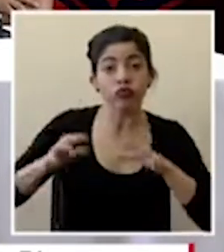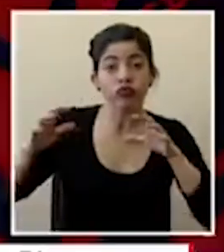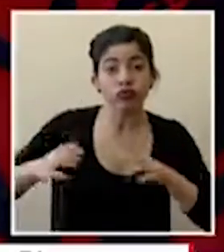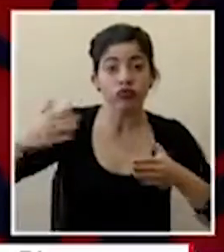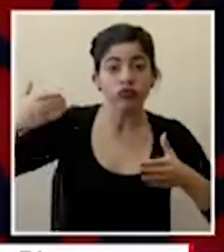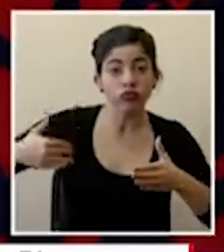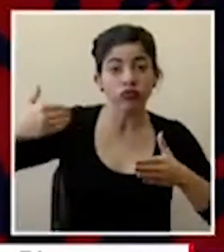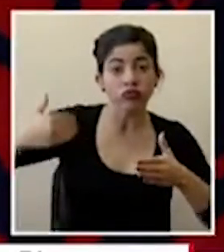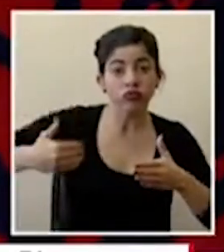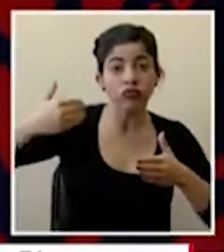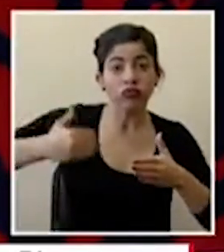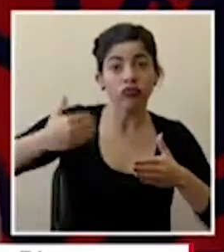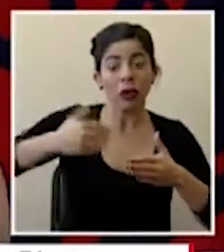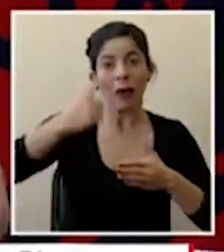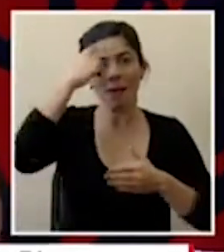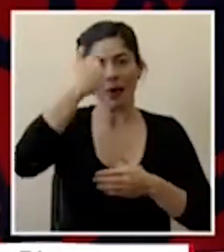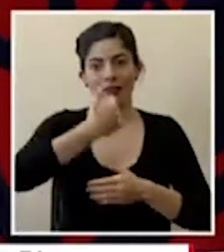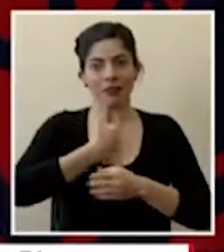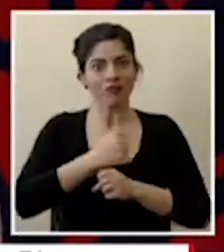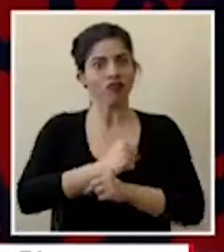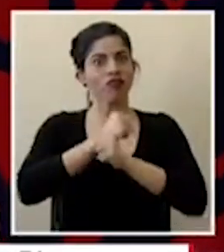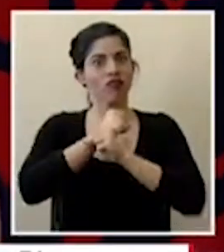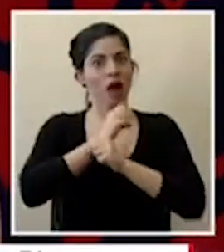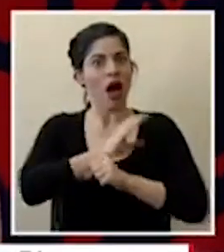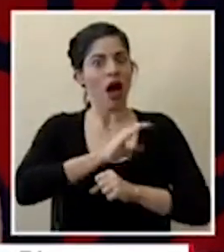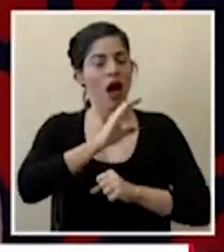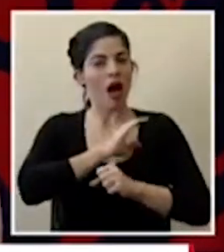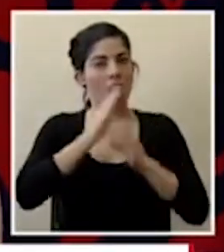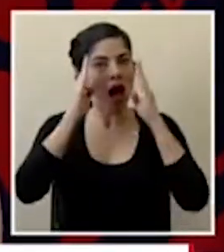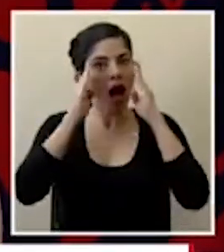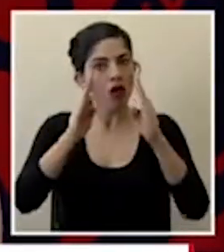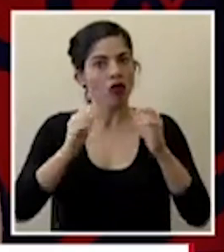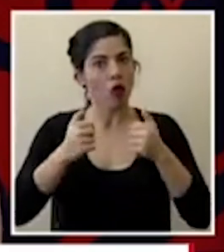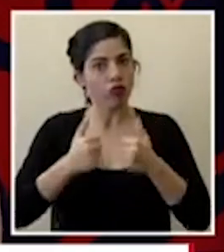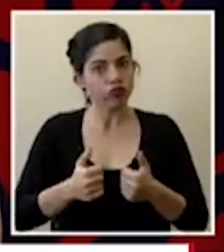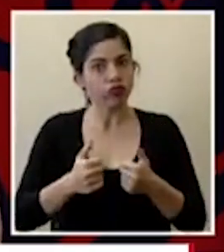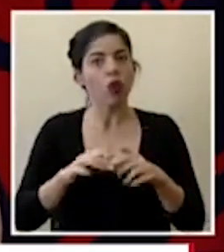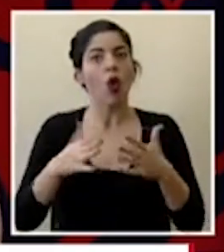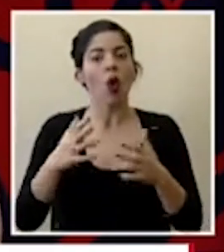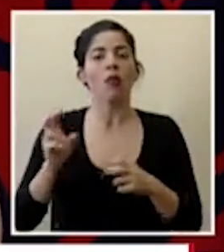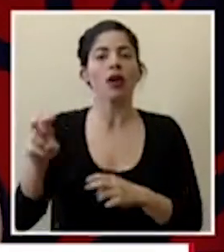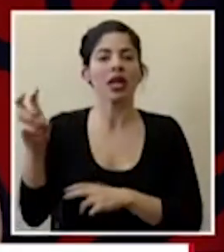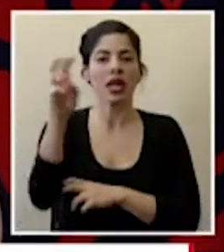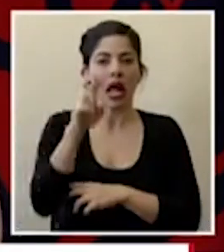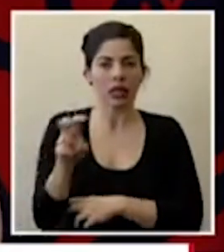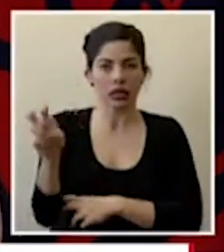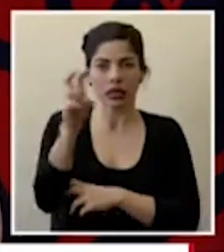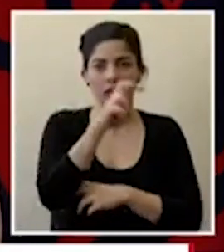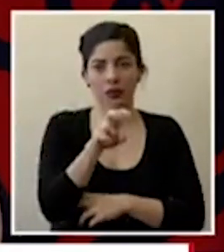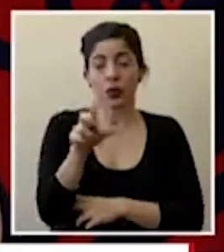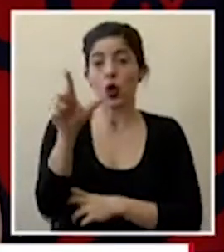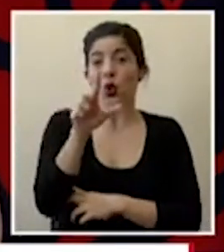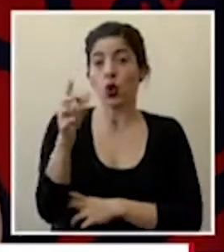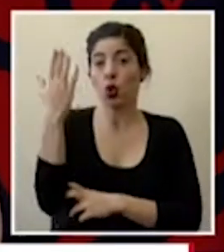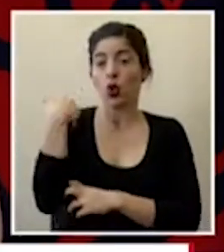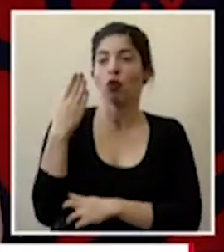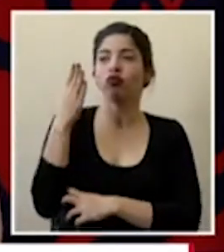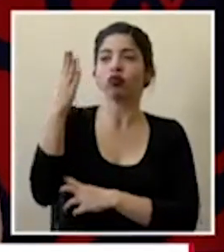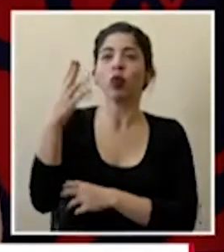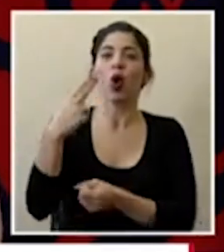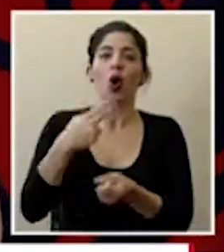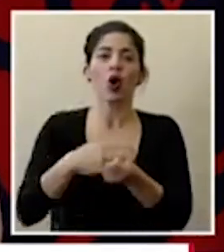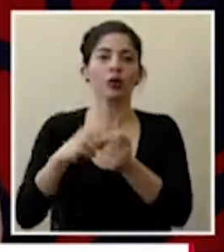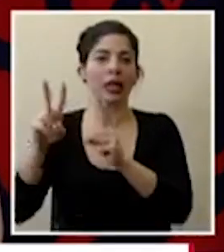realizando para asegurarnos de la calidad de la atención de los usuarios estamos realizando giras el lunes fuimos al hospital de